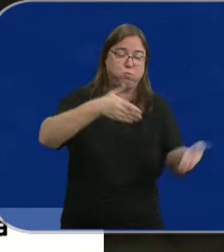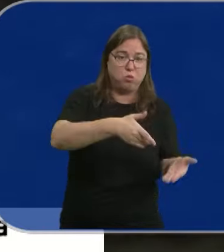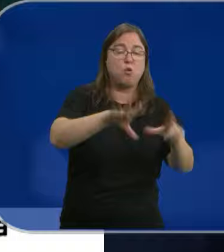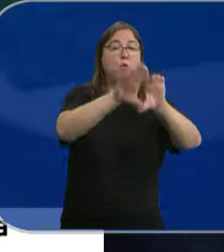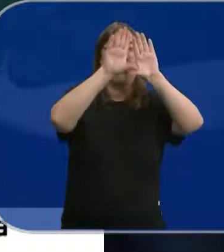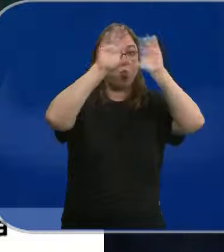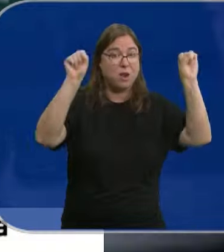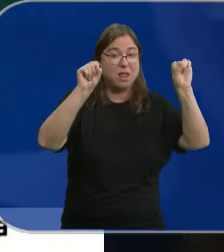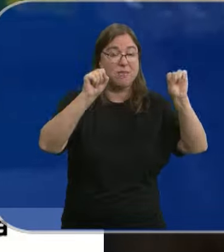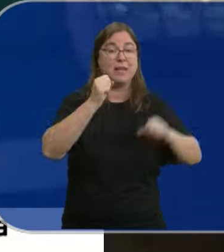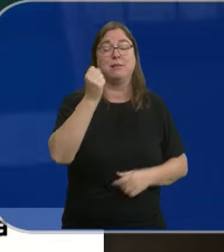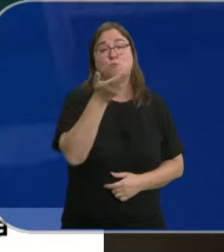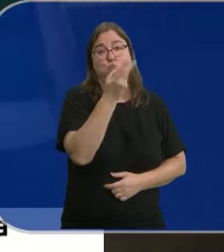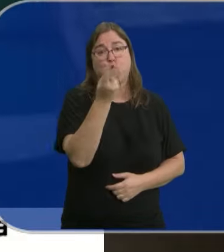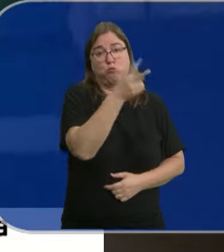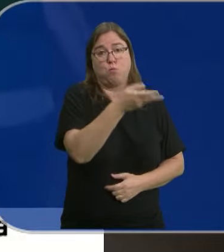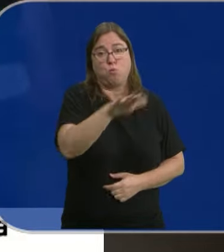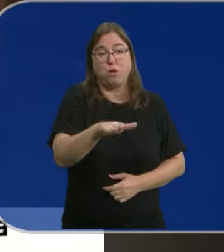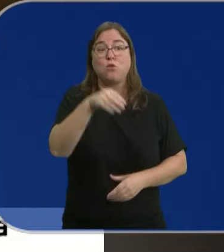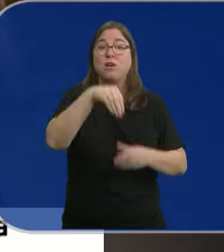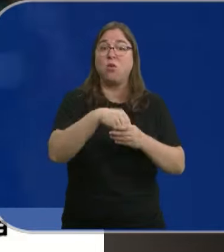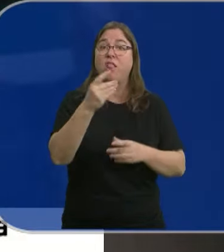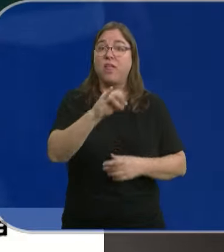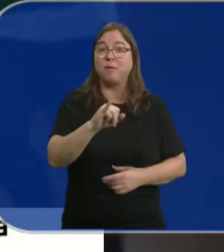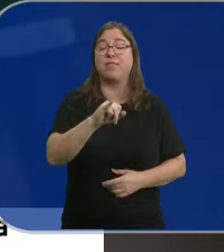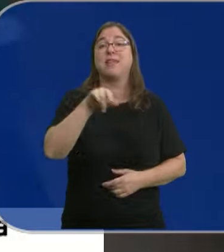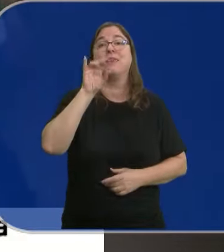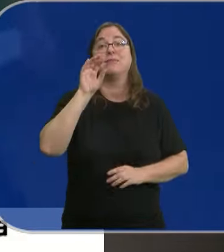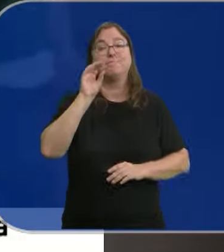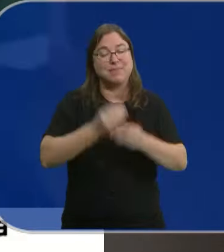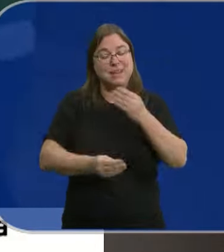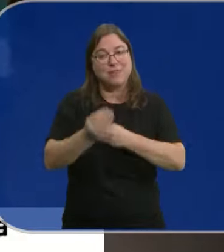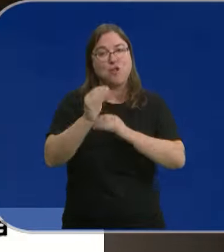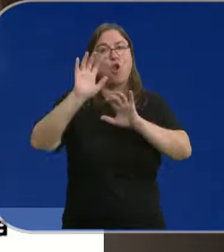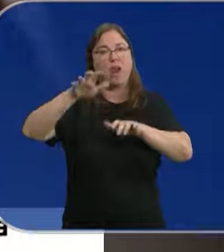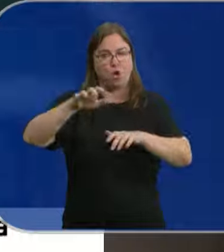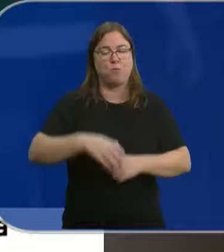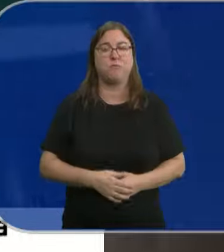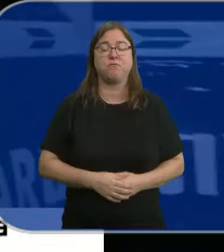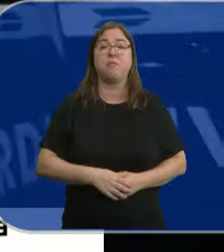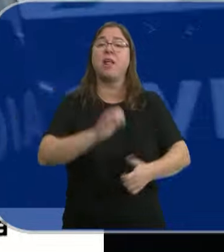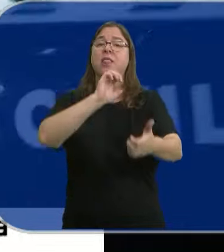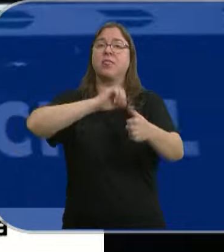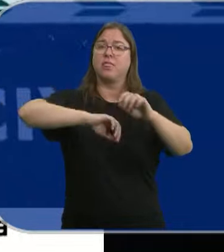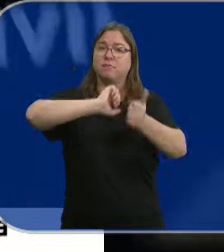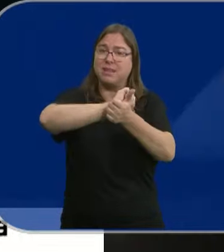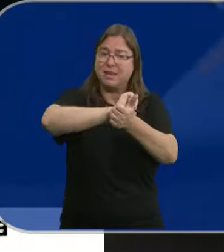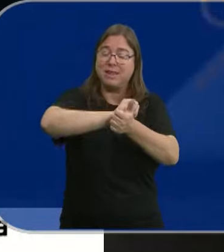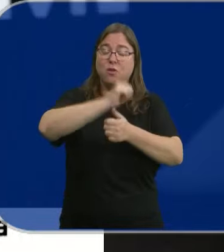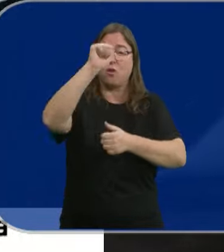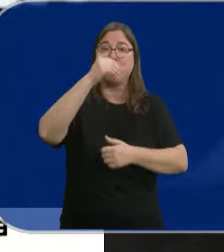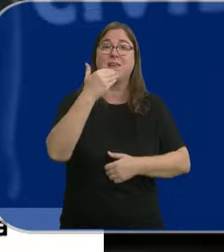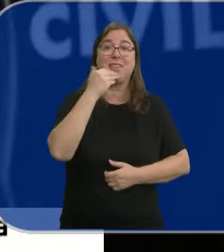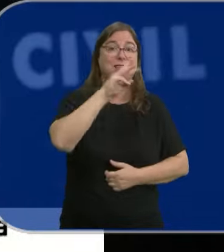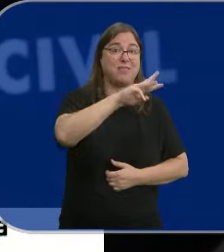otra de la Benemérita asesinando a dos agentes, entre ellos David Pérez, de la localidad leonesa de Nojariegos. El arrestado es un hombre de 32 años que se había